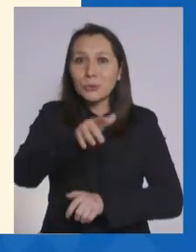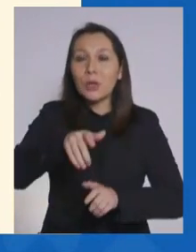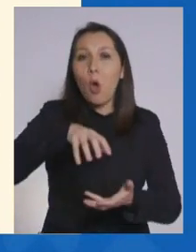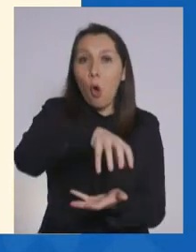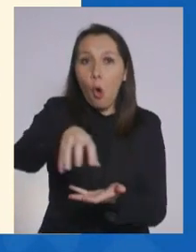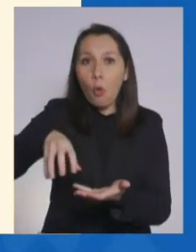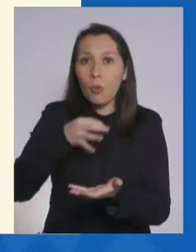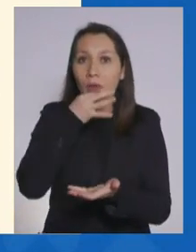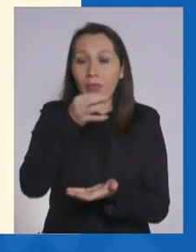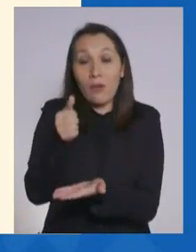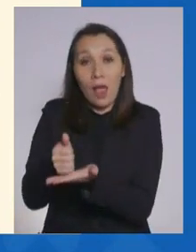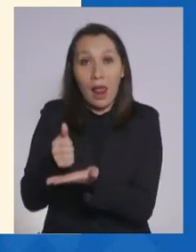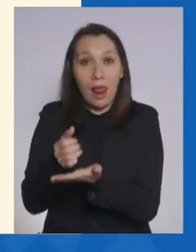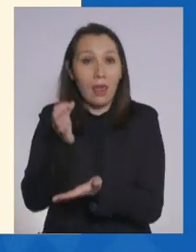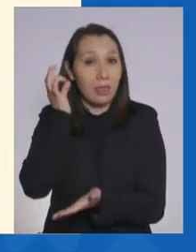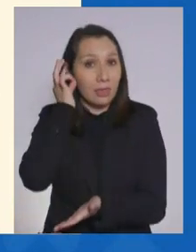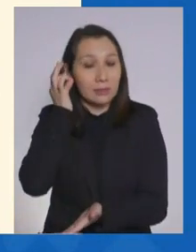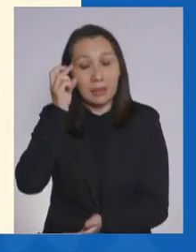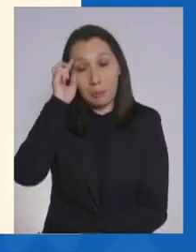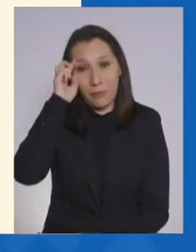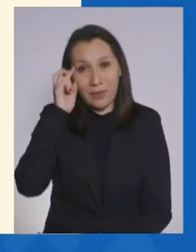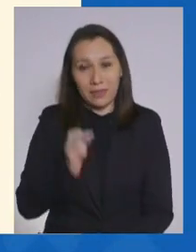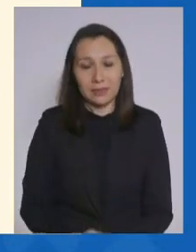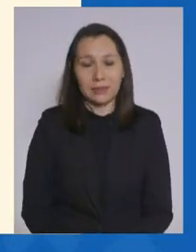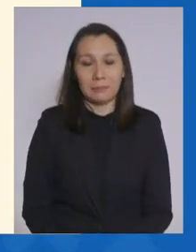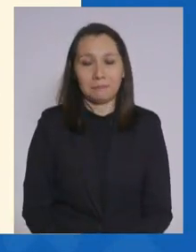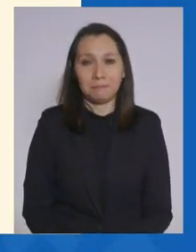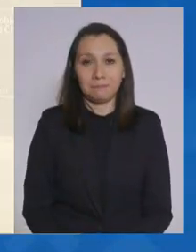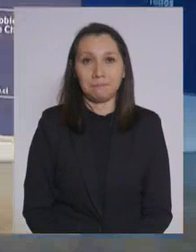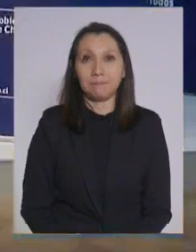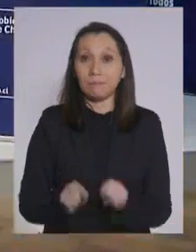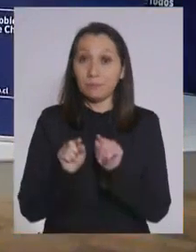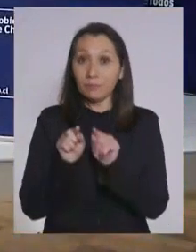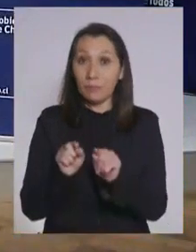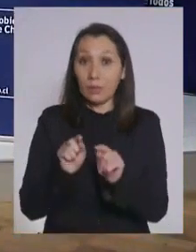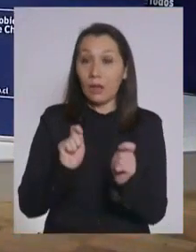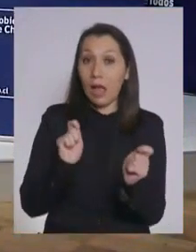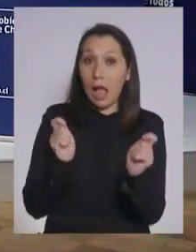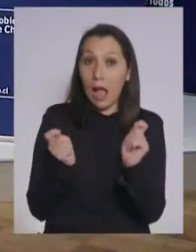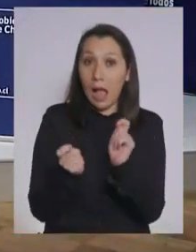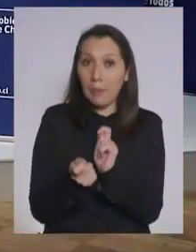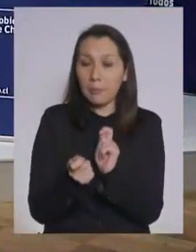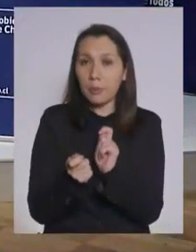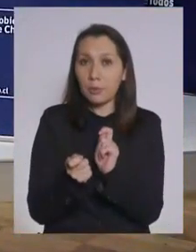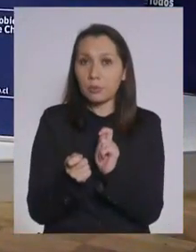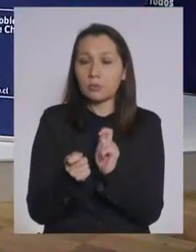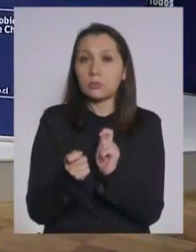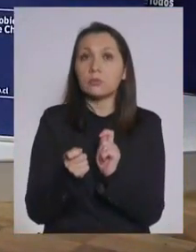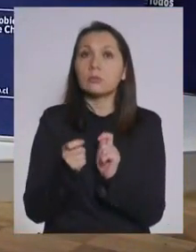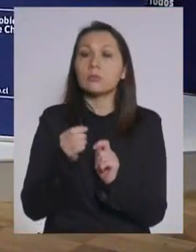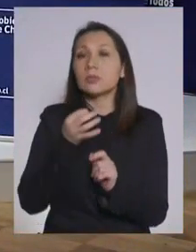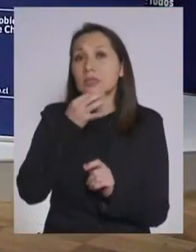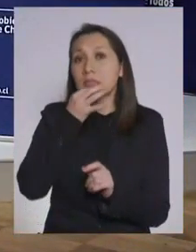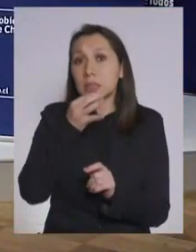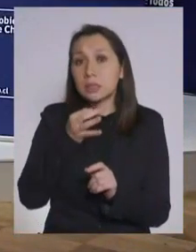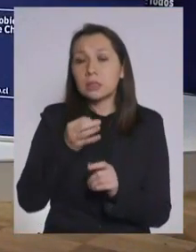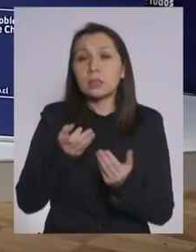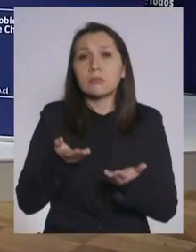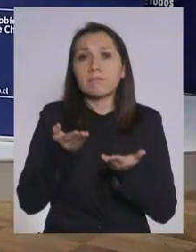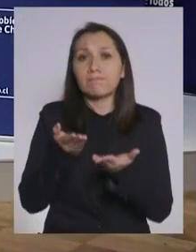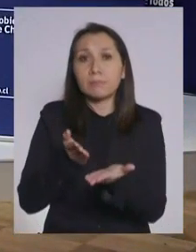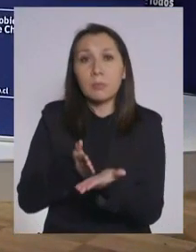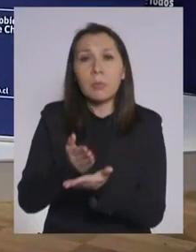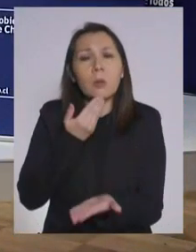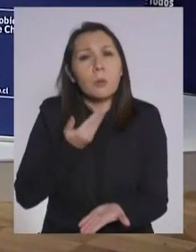la alcaldesa de Providencia. Estos cambios se establecen